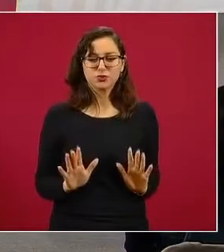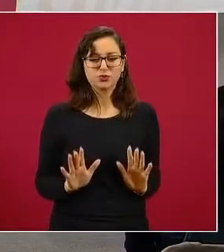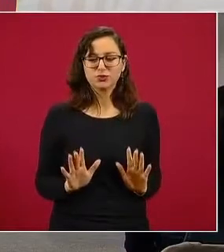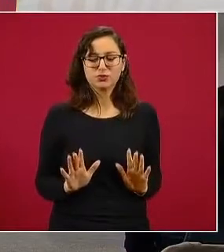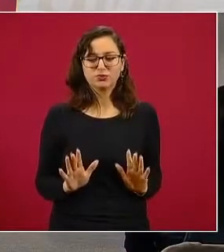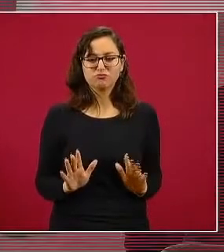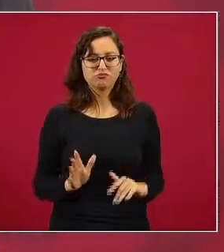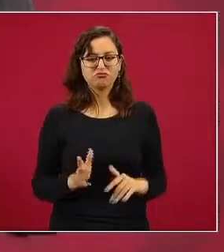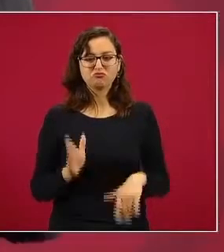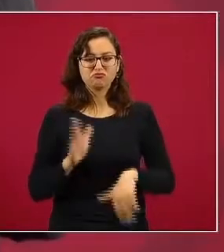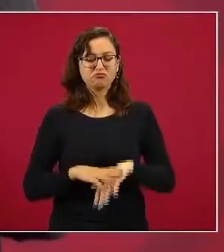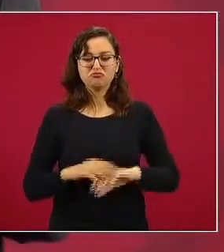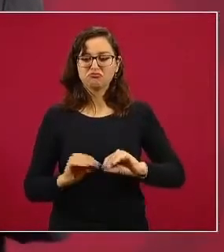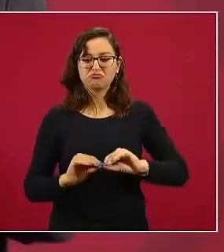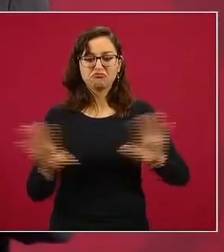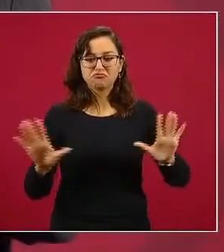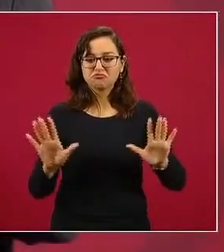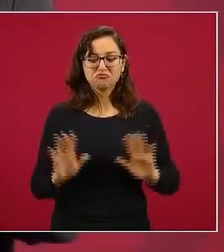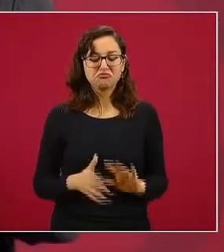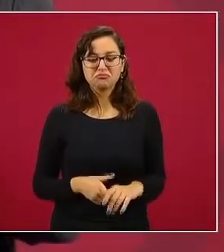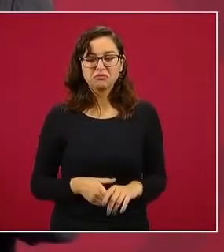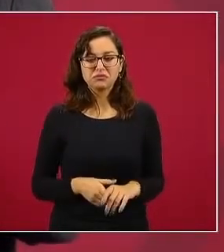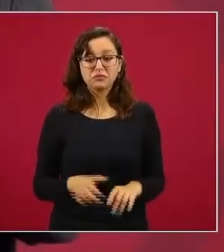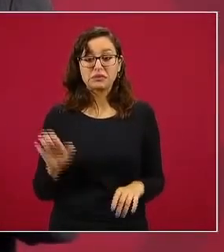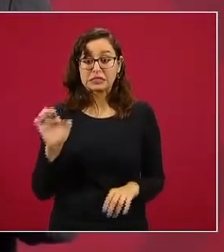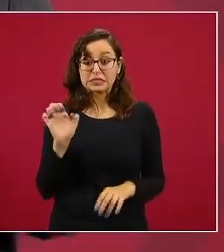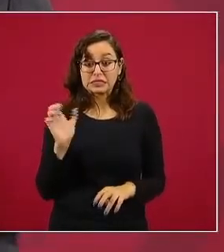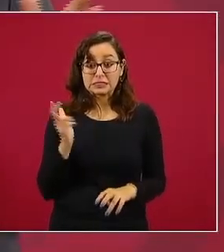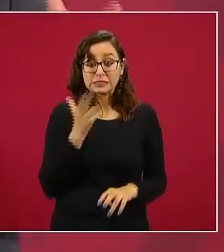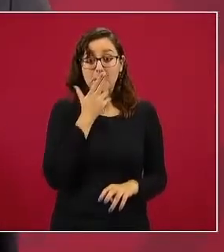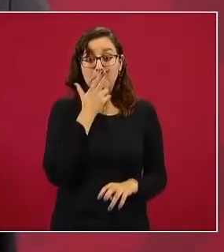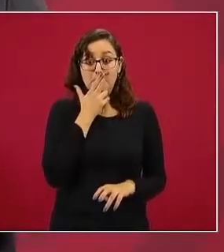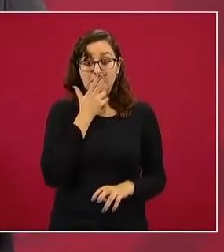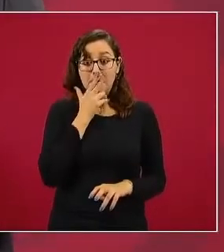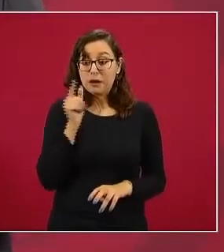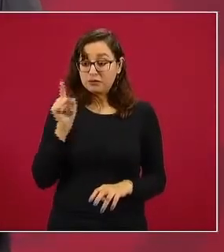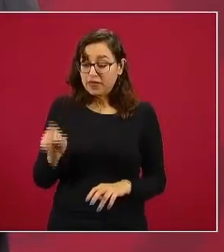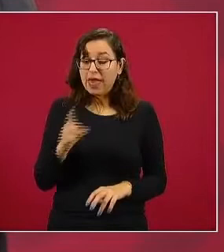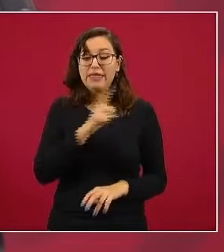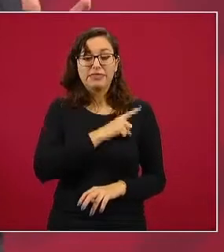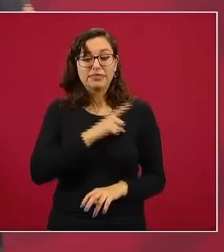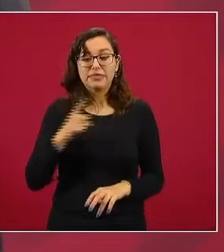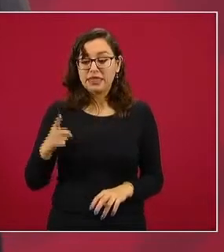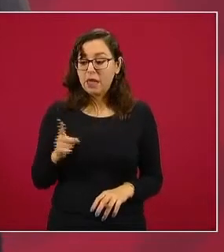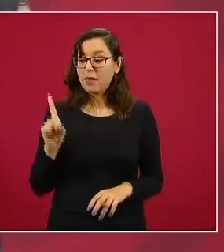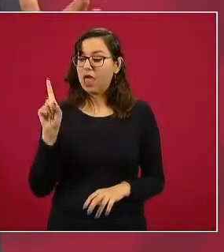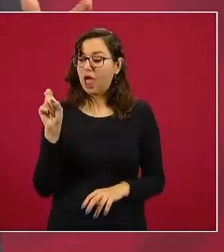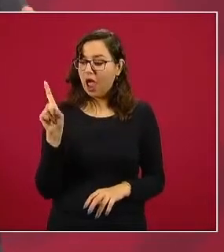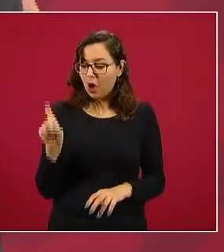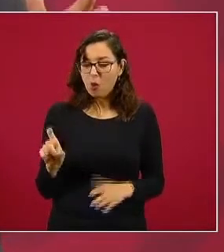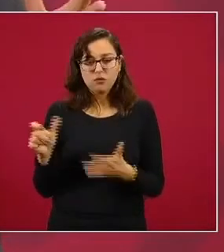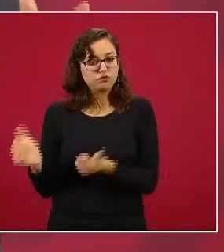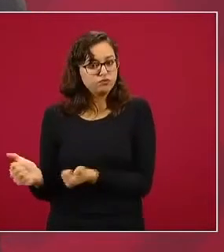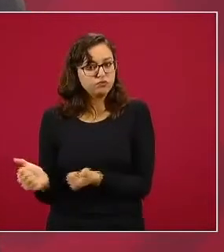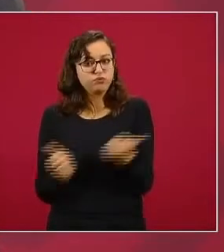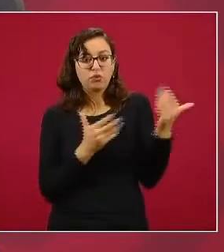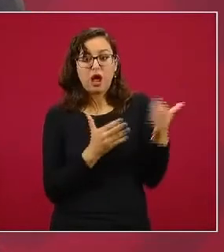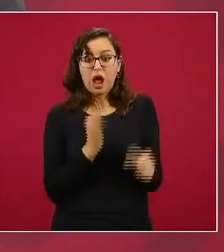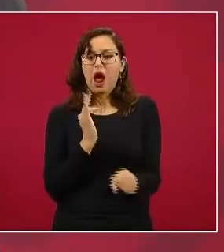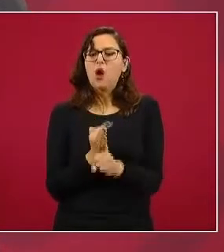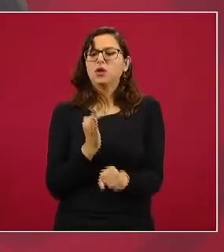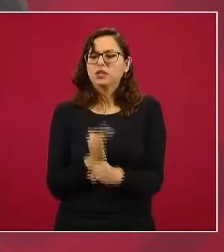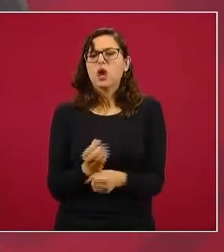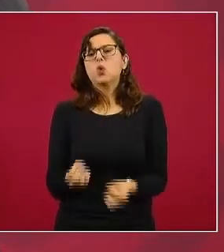a Chihuahua una cantidad de agua y han entregado el 56%